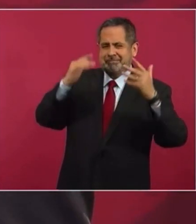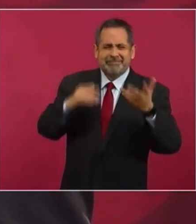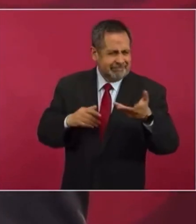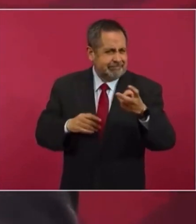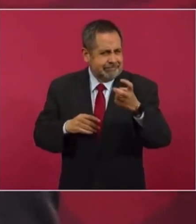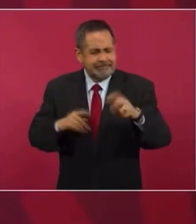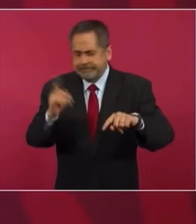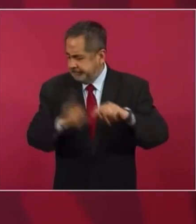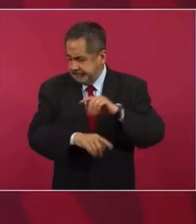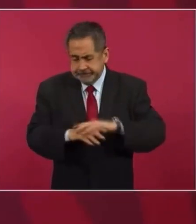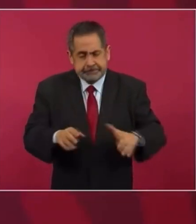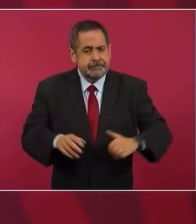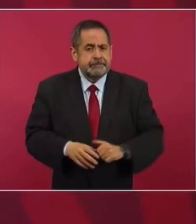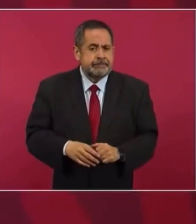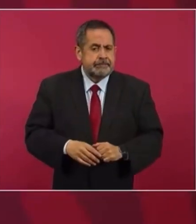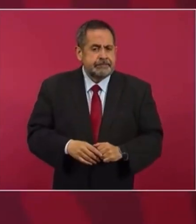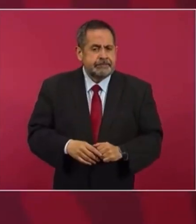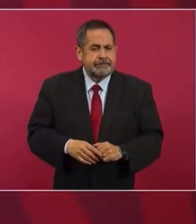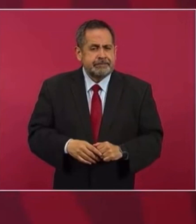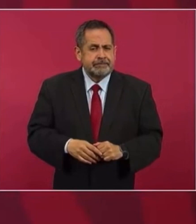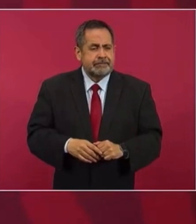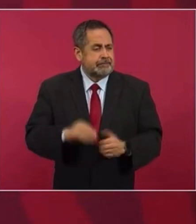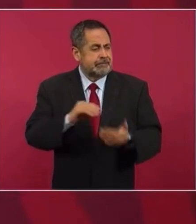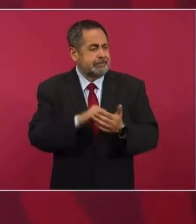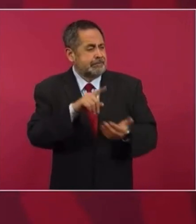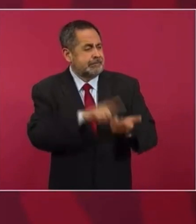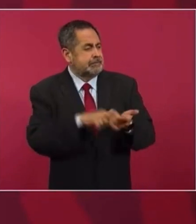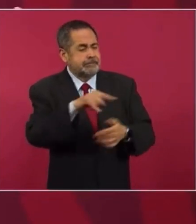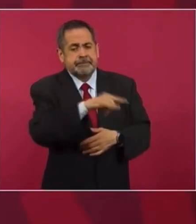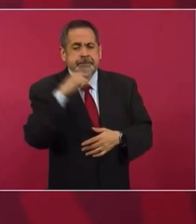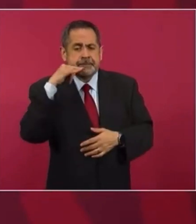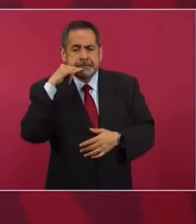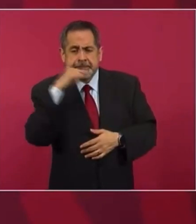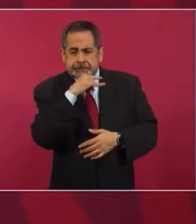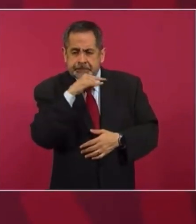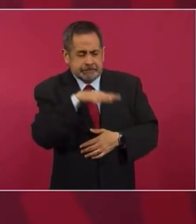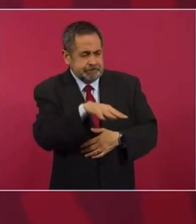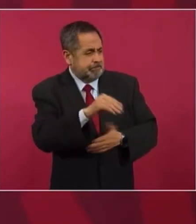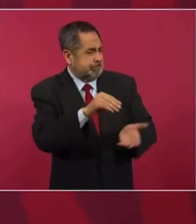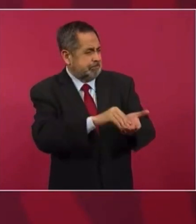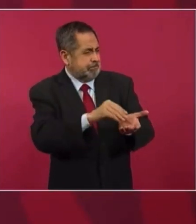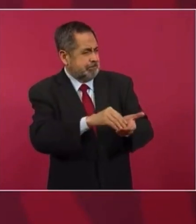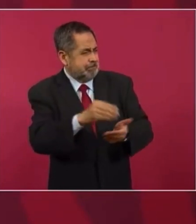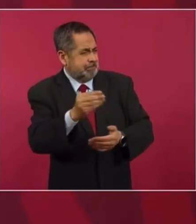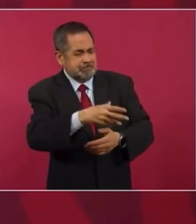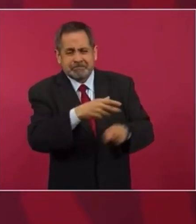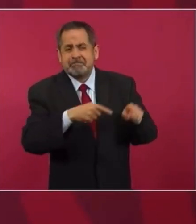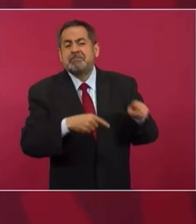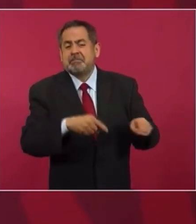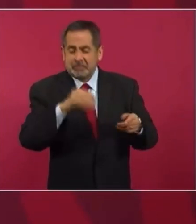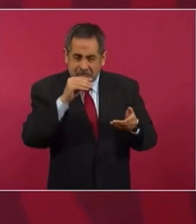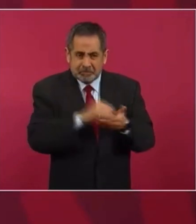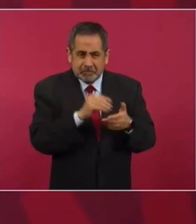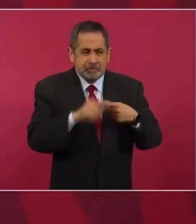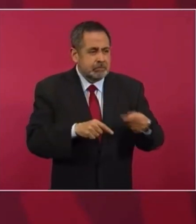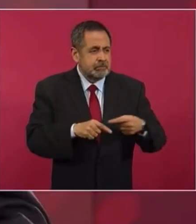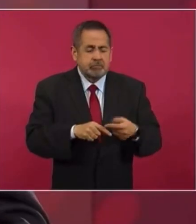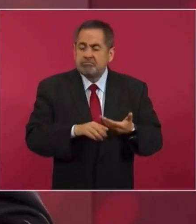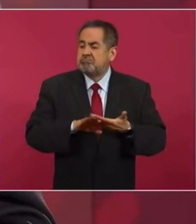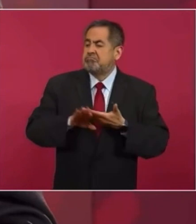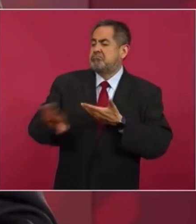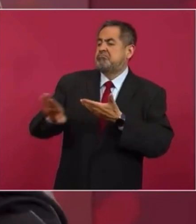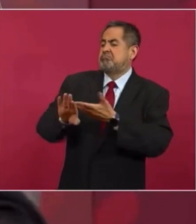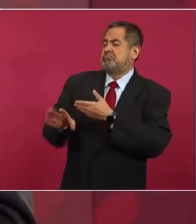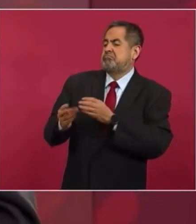que aún con su hipocresía no dejan demostrar que son racistas,